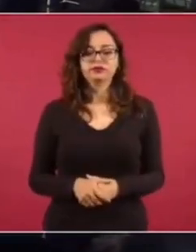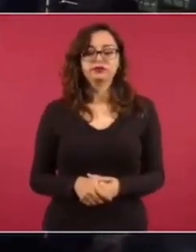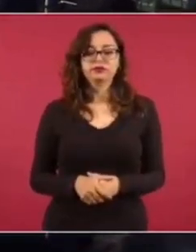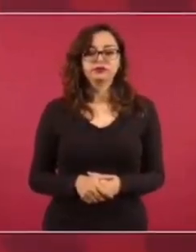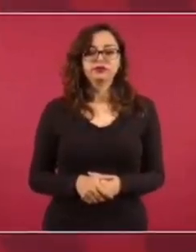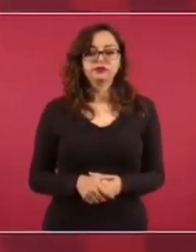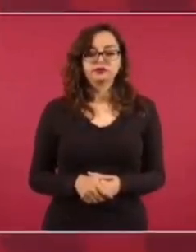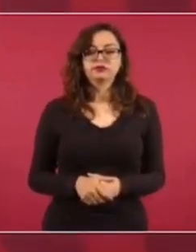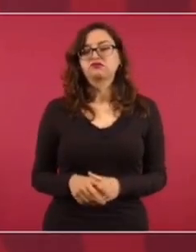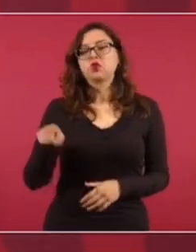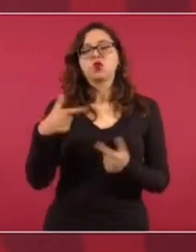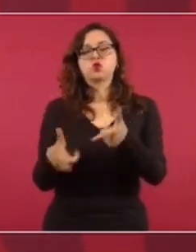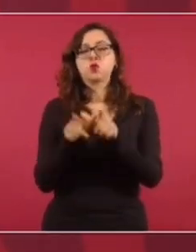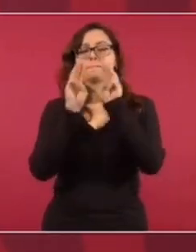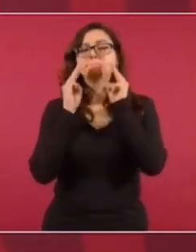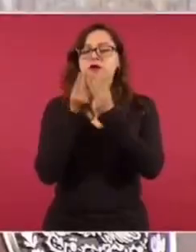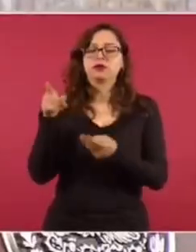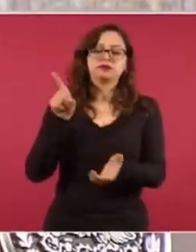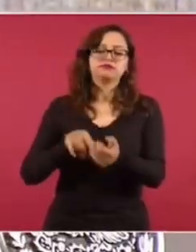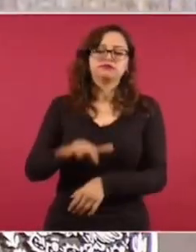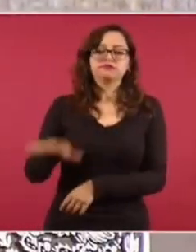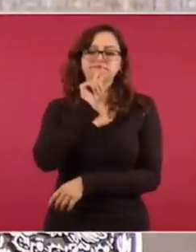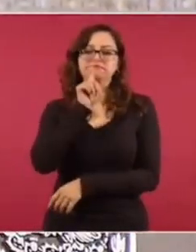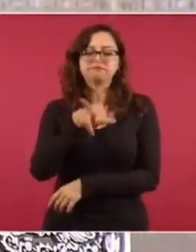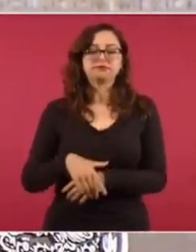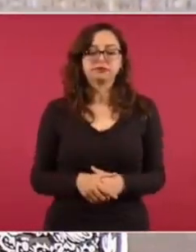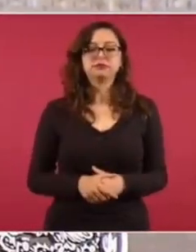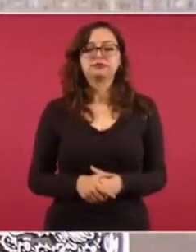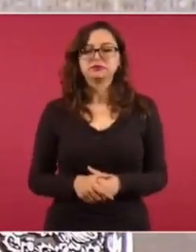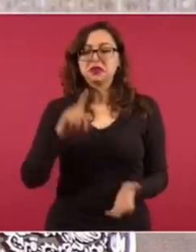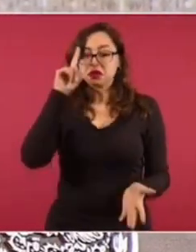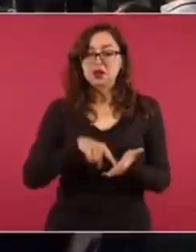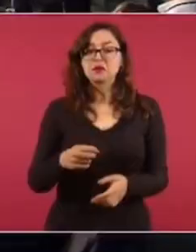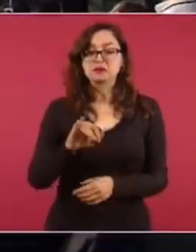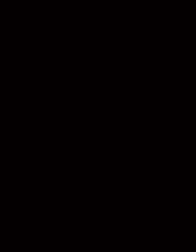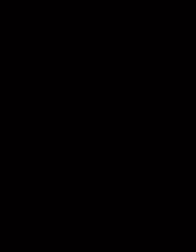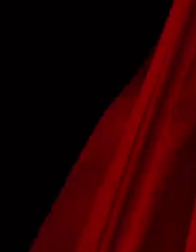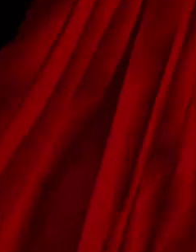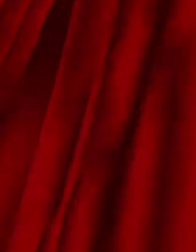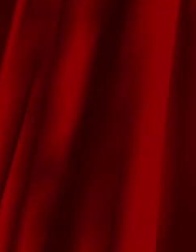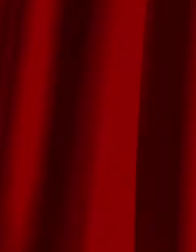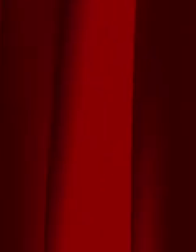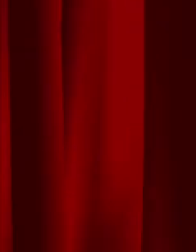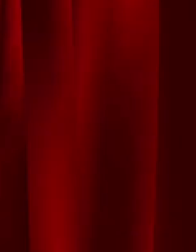Se habla de una organización que actúa ahí, en Jalisco. Sí, creo. Sí, sé escoltas.